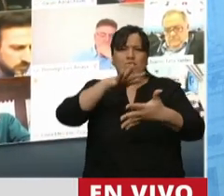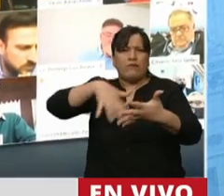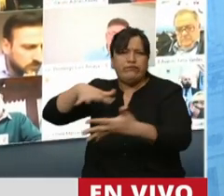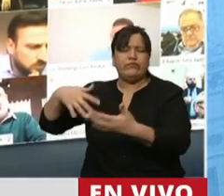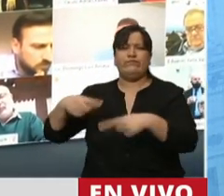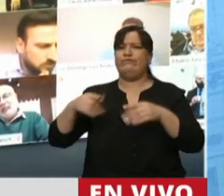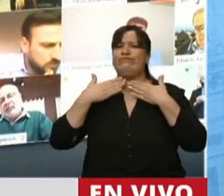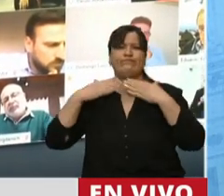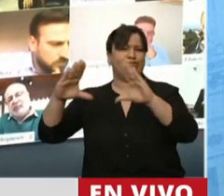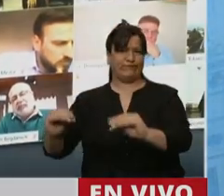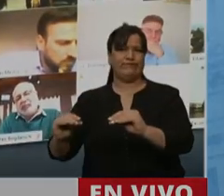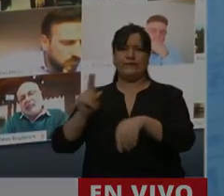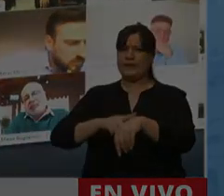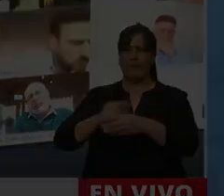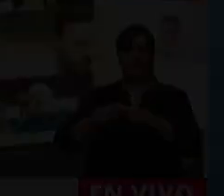Su tiempo, diputado, gracias.